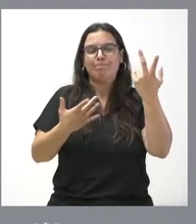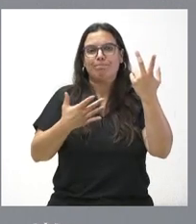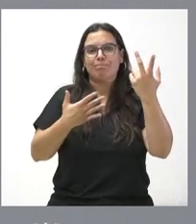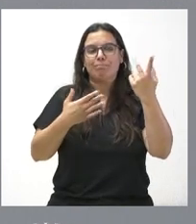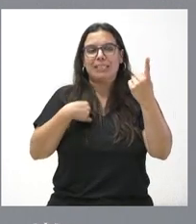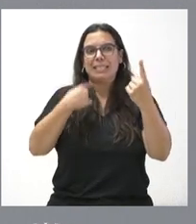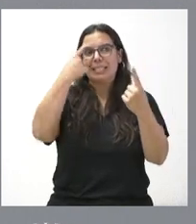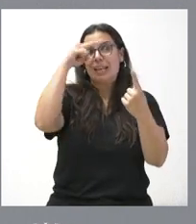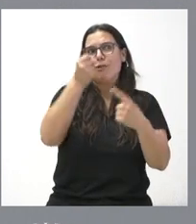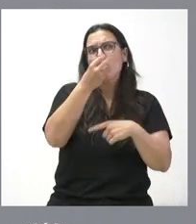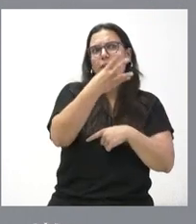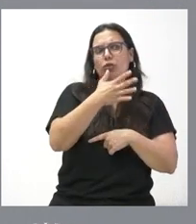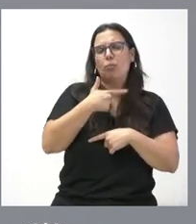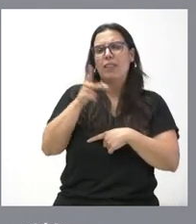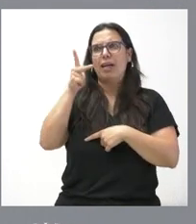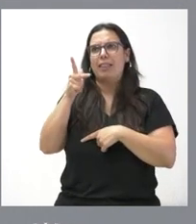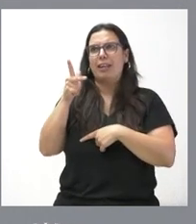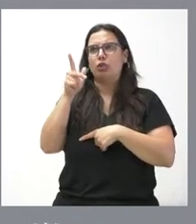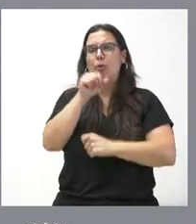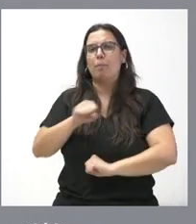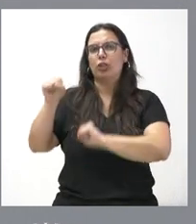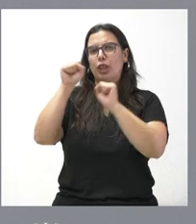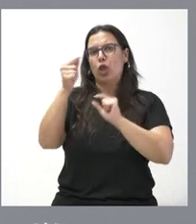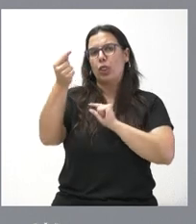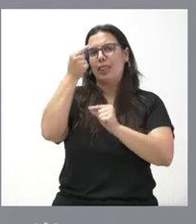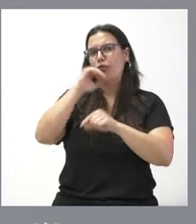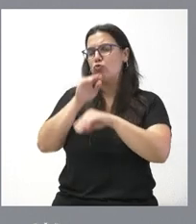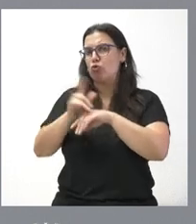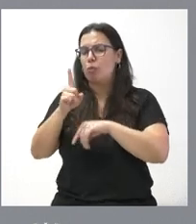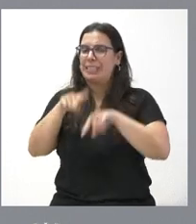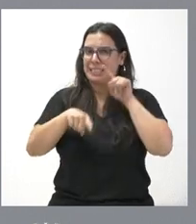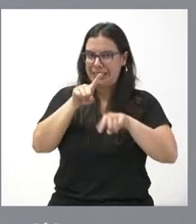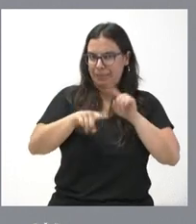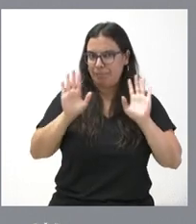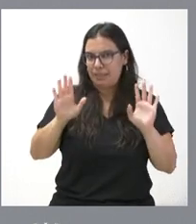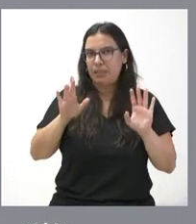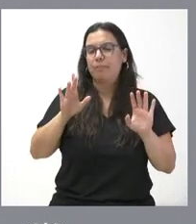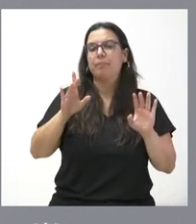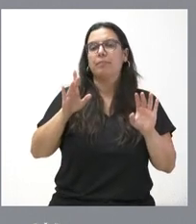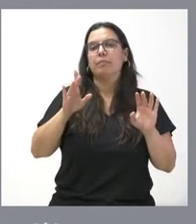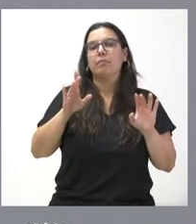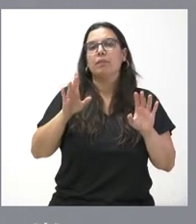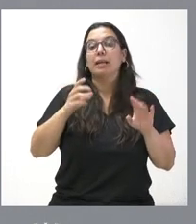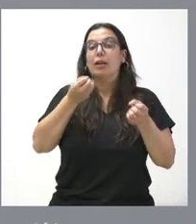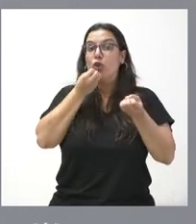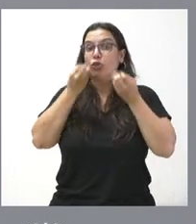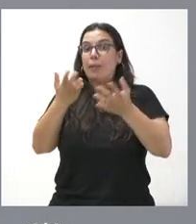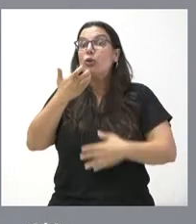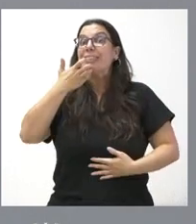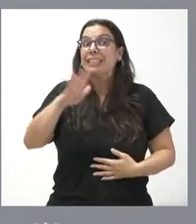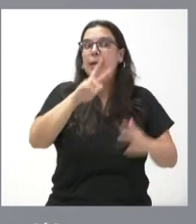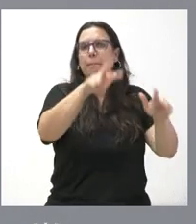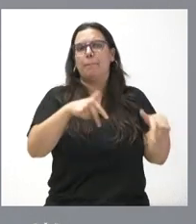con ese derecho a la protección de datos. Nosotros ese dato de información se lo ofreceremos con toda seguridad, siempre y cuando podamos